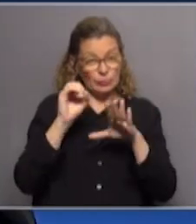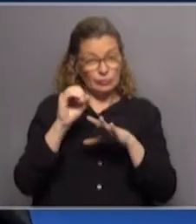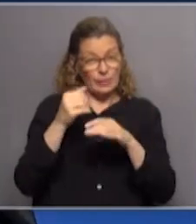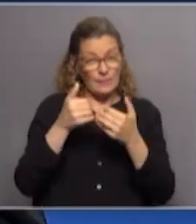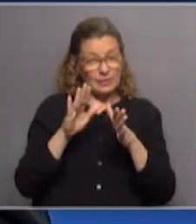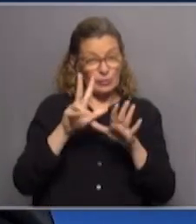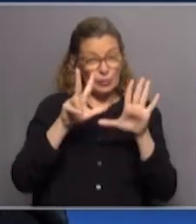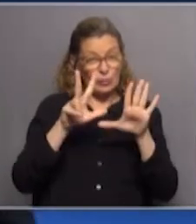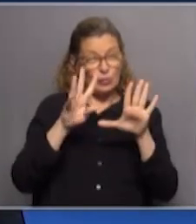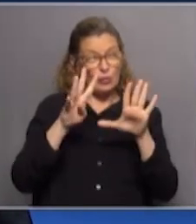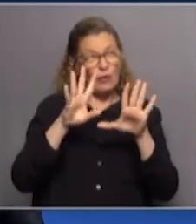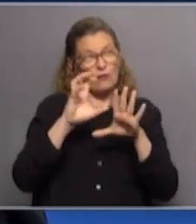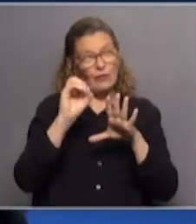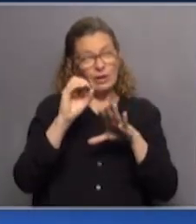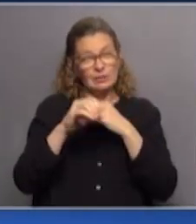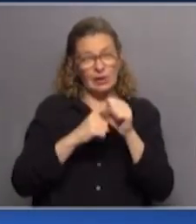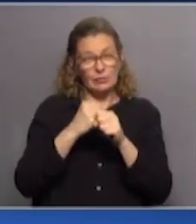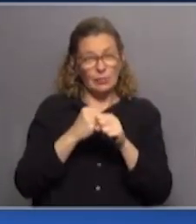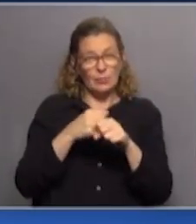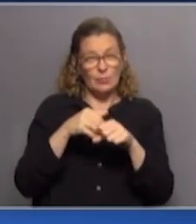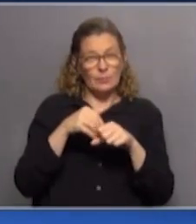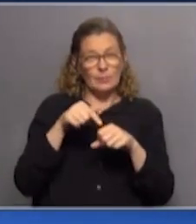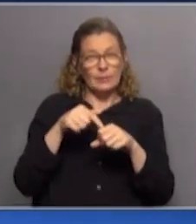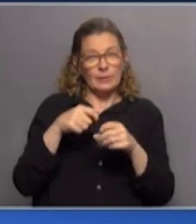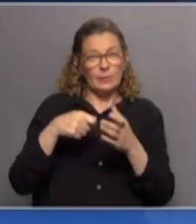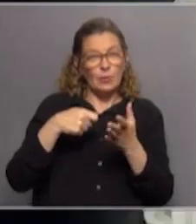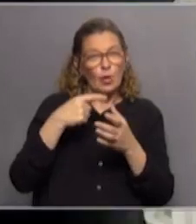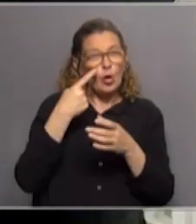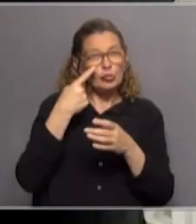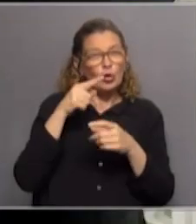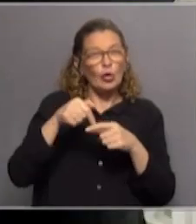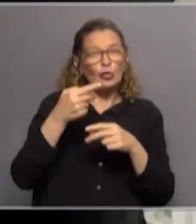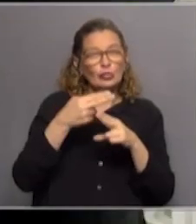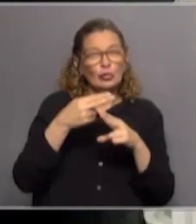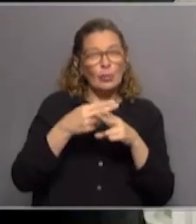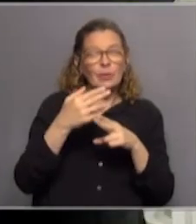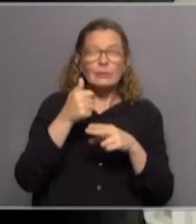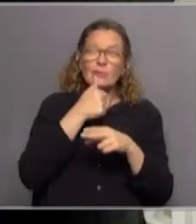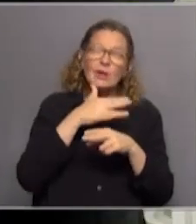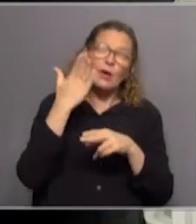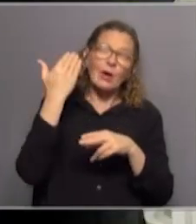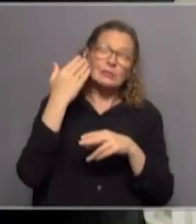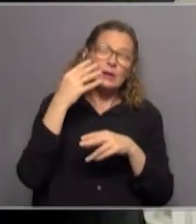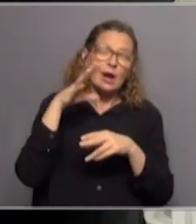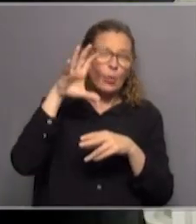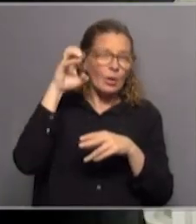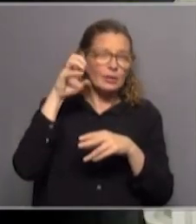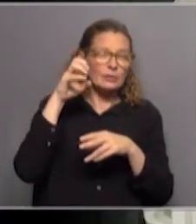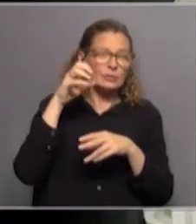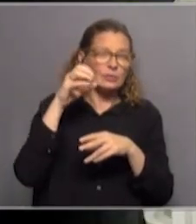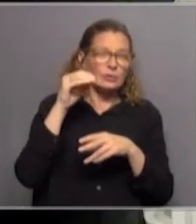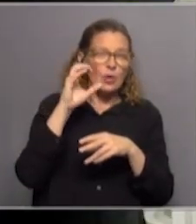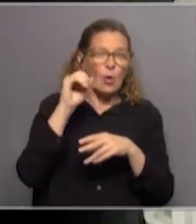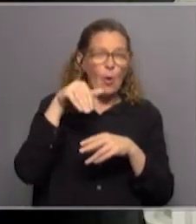90, que se le conoció con el nombre de las mutualistas desfinanciadas, para alguno veterano que las recordará, la fraternidad, la